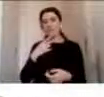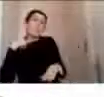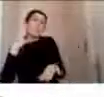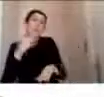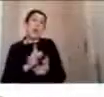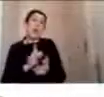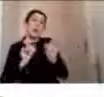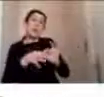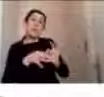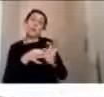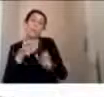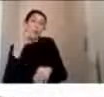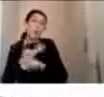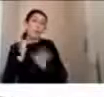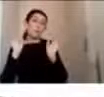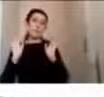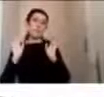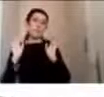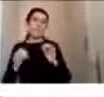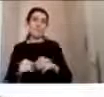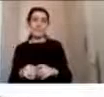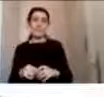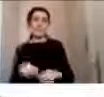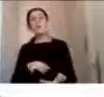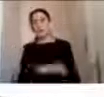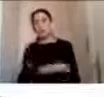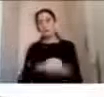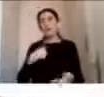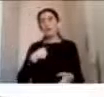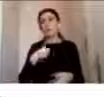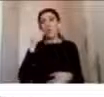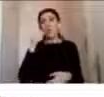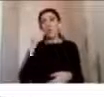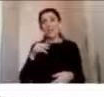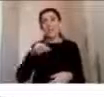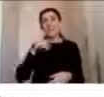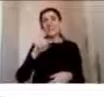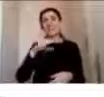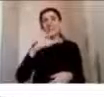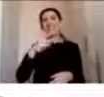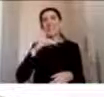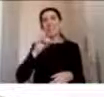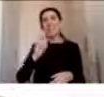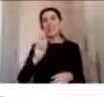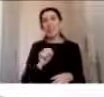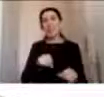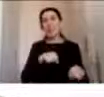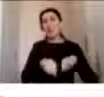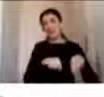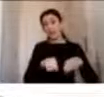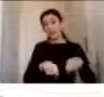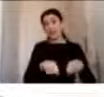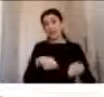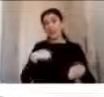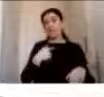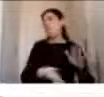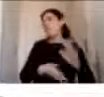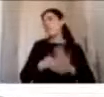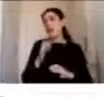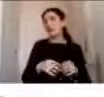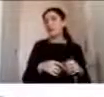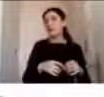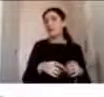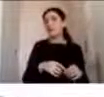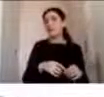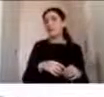lo que estamos conversando. ¿Saldré con Nachito a vaciar en bicicleta? Porque nos entretiene, pero no tenemos cascos. Ahí hacemos